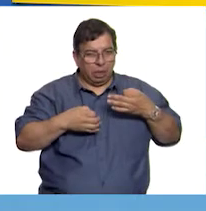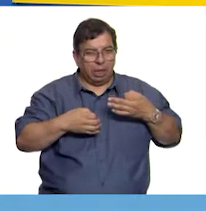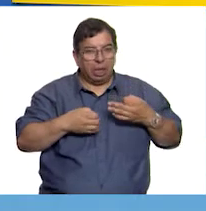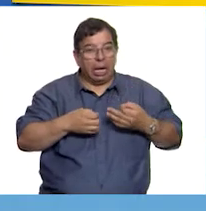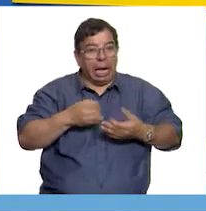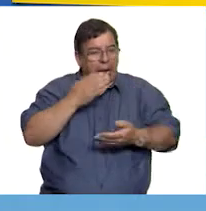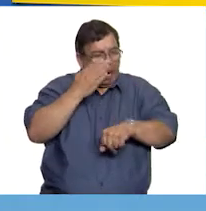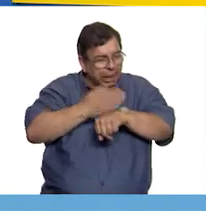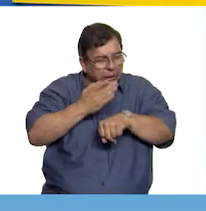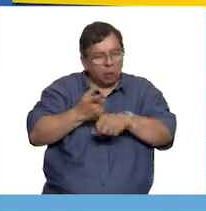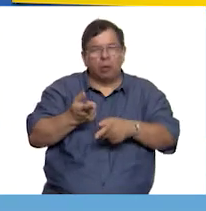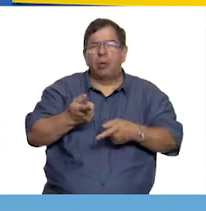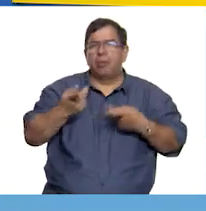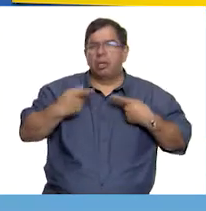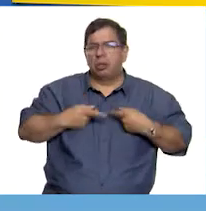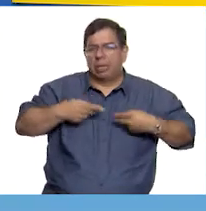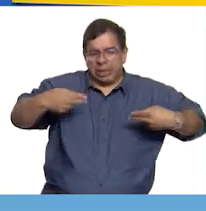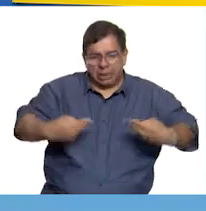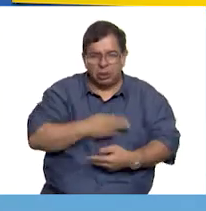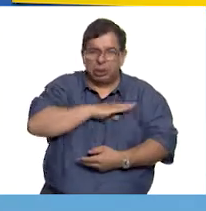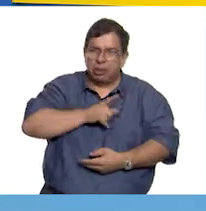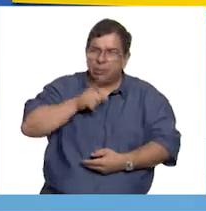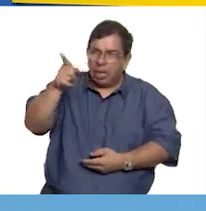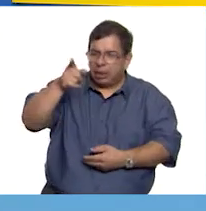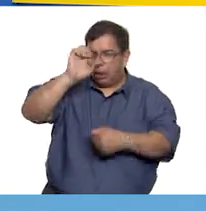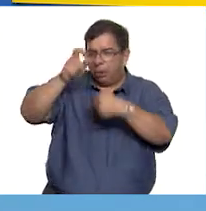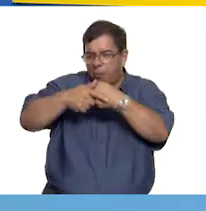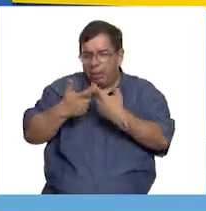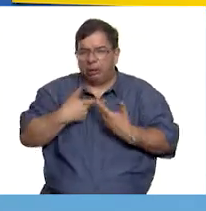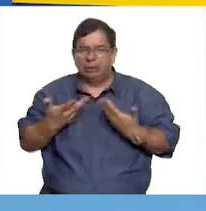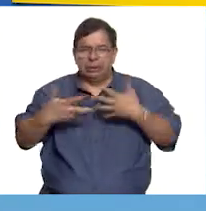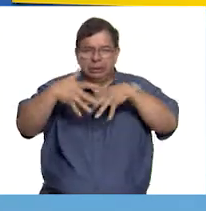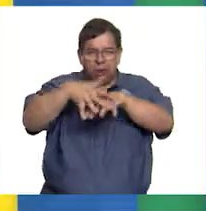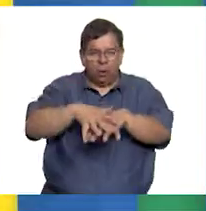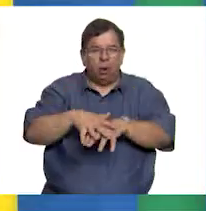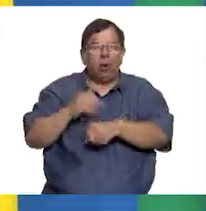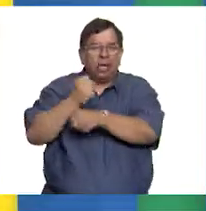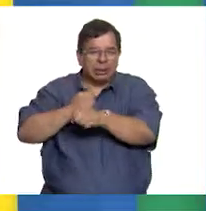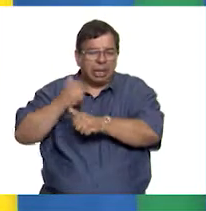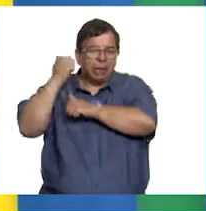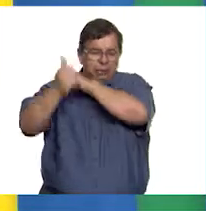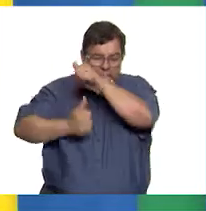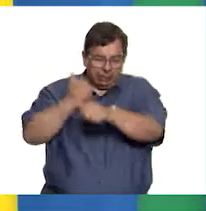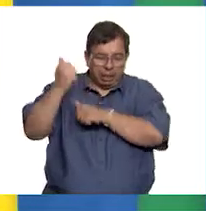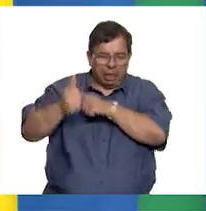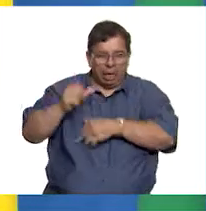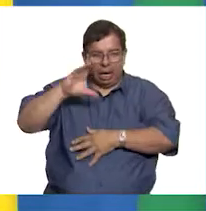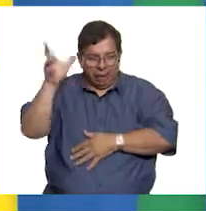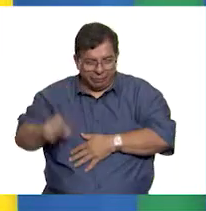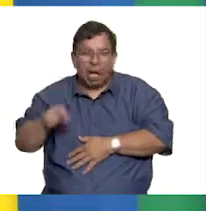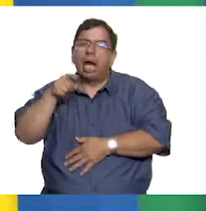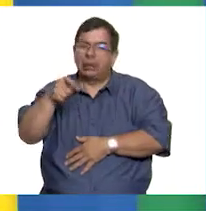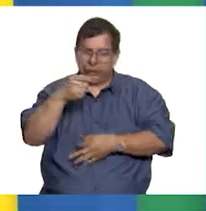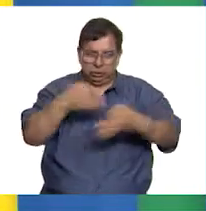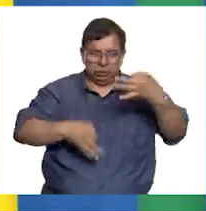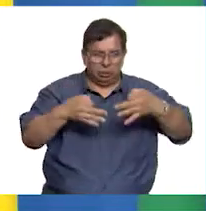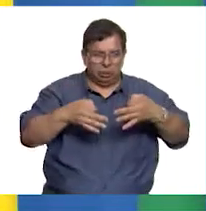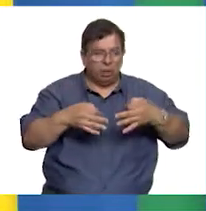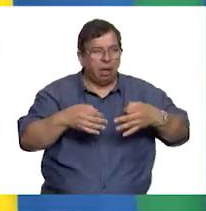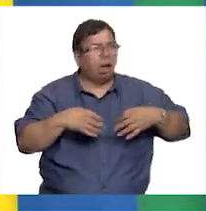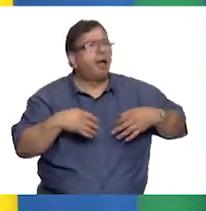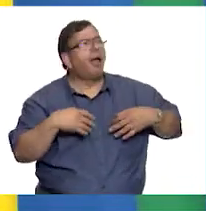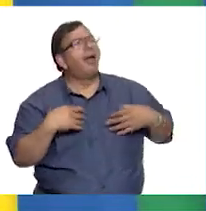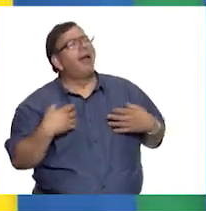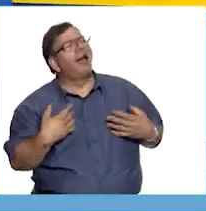españoles, europeos, mestizos y esclavos africanos. ¡Ah, vaya! ¿Y eso por qué